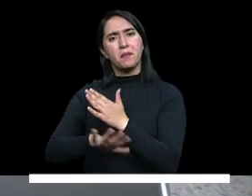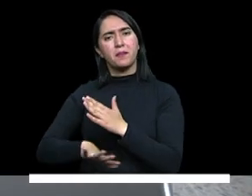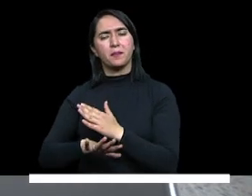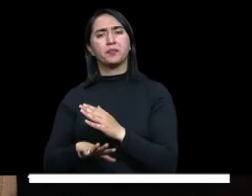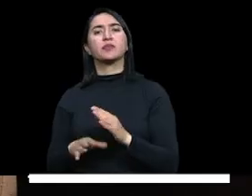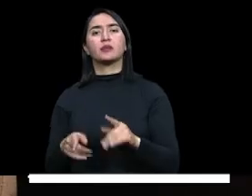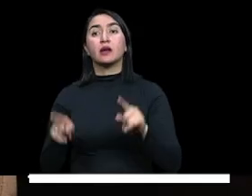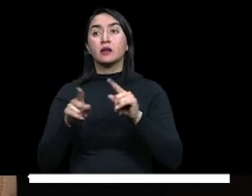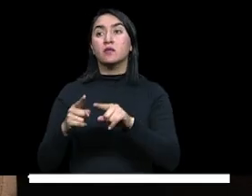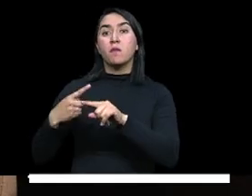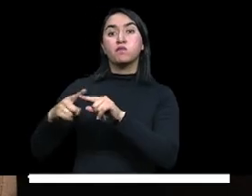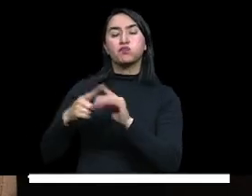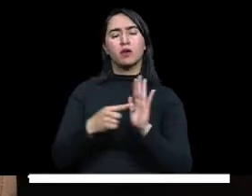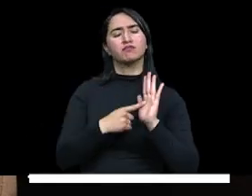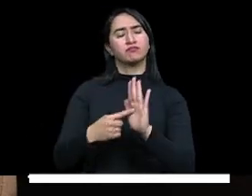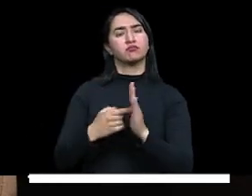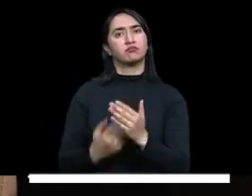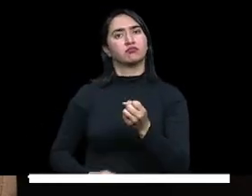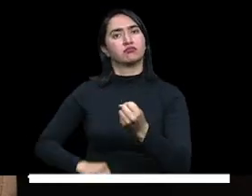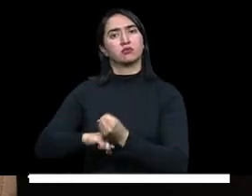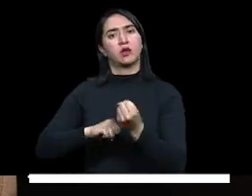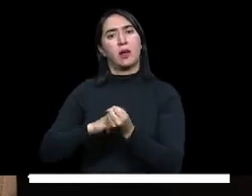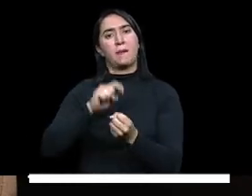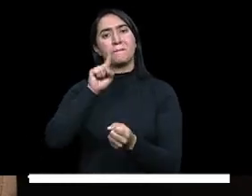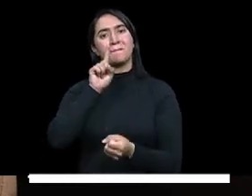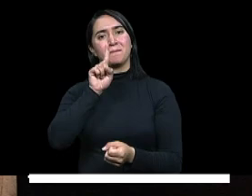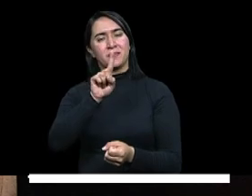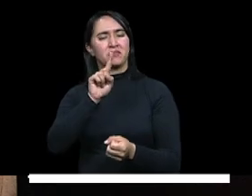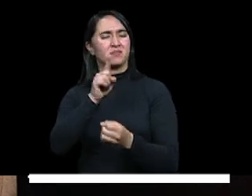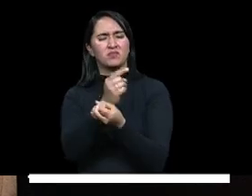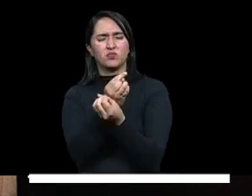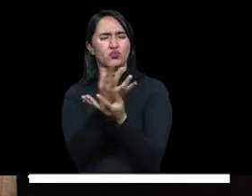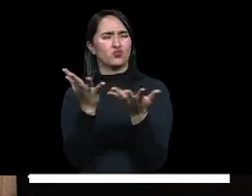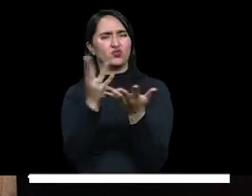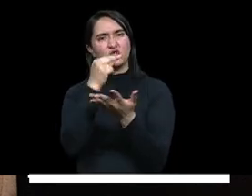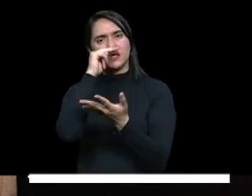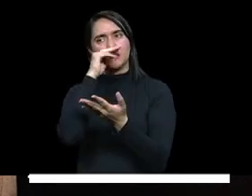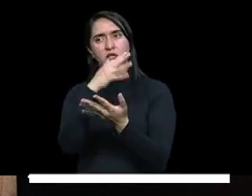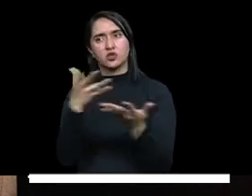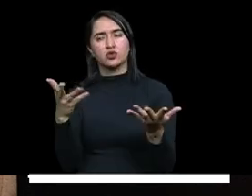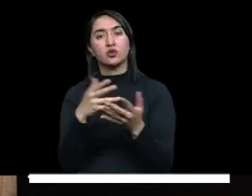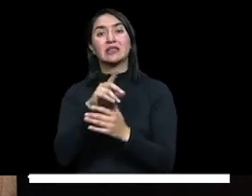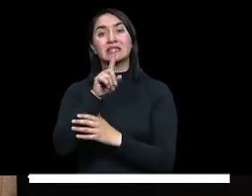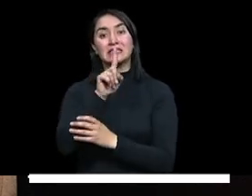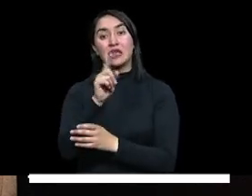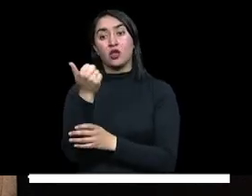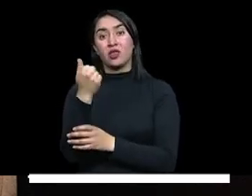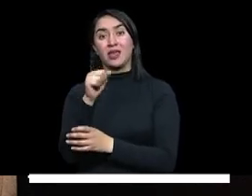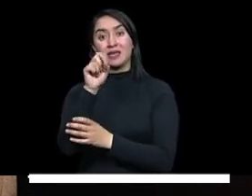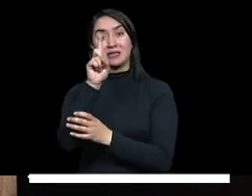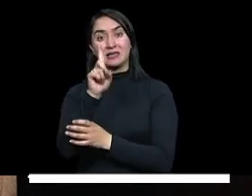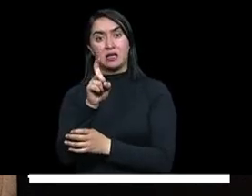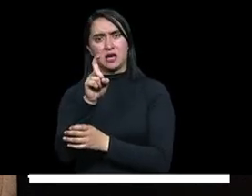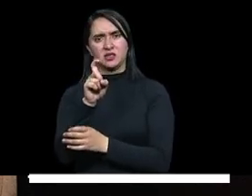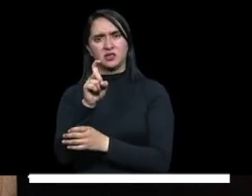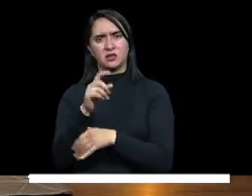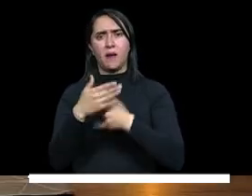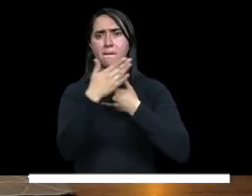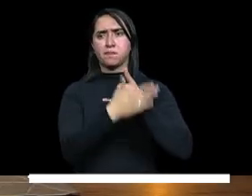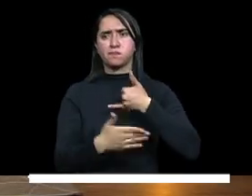76 mil 500 niños, niñas y jóvenes del país en 116 municipios de la nación.